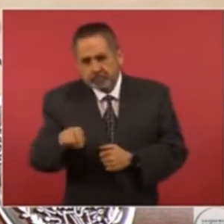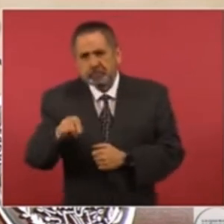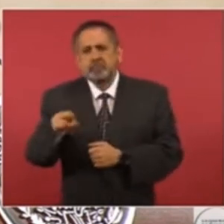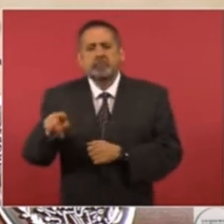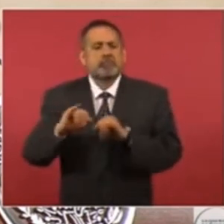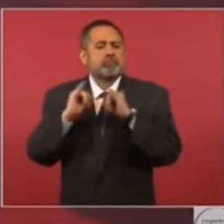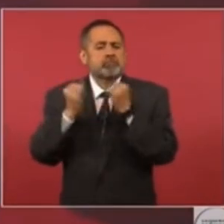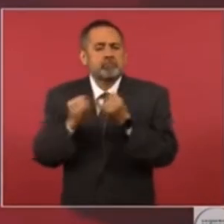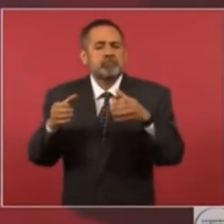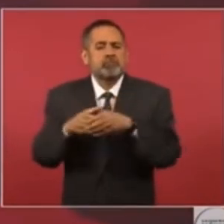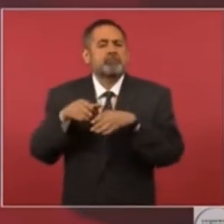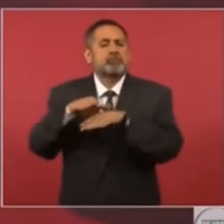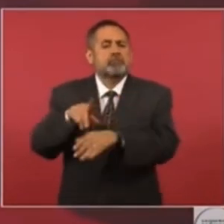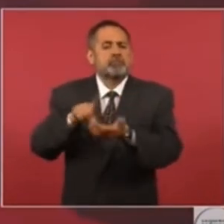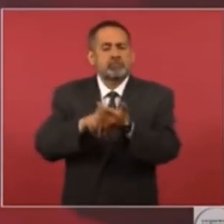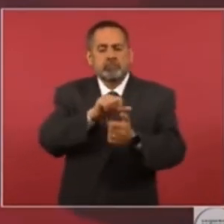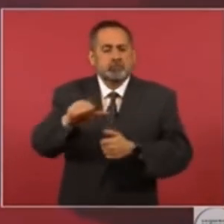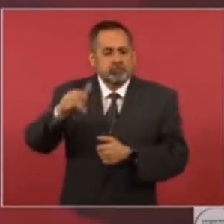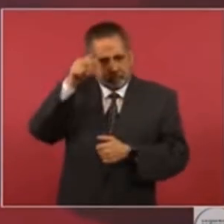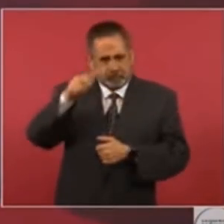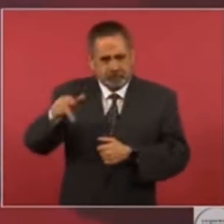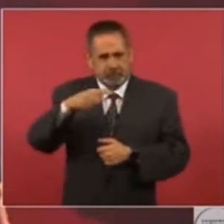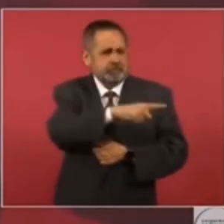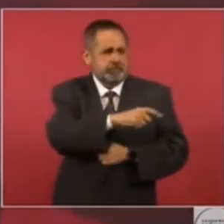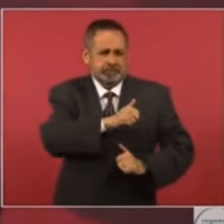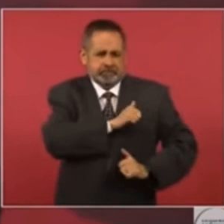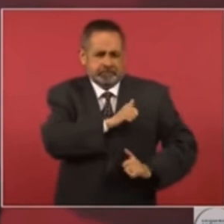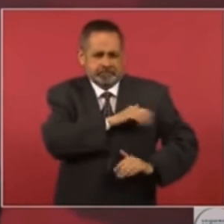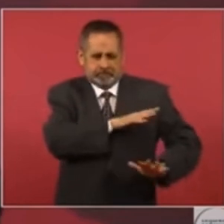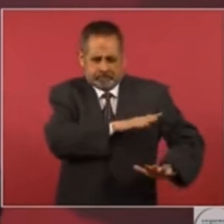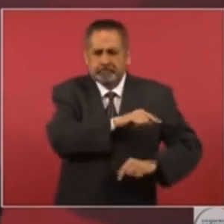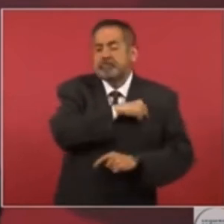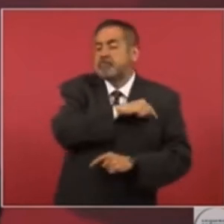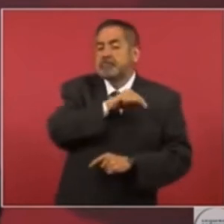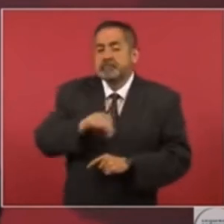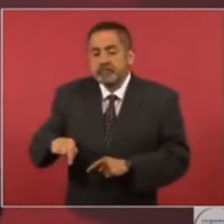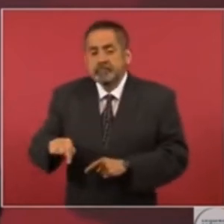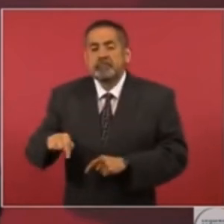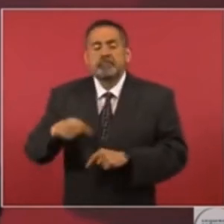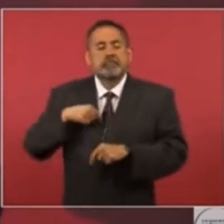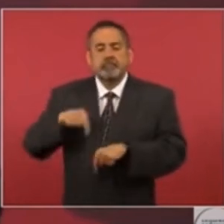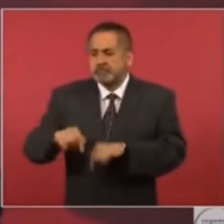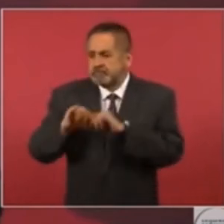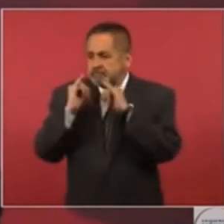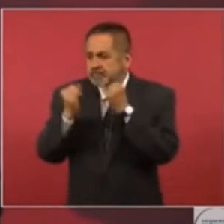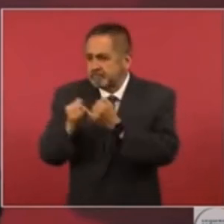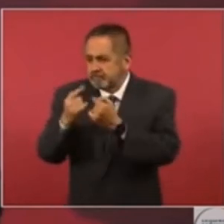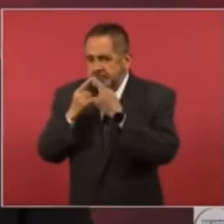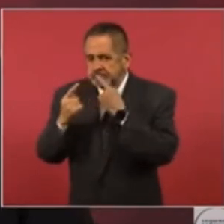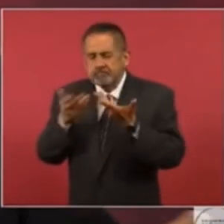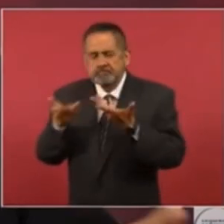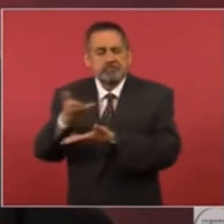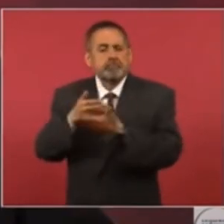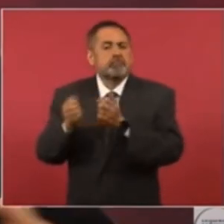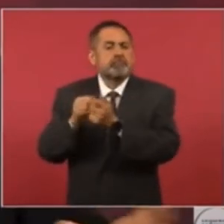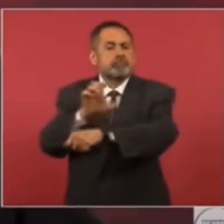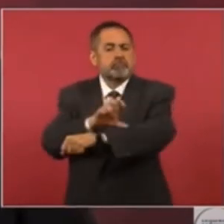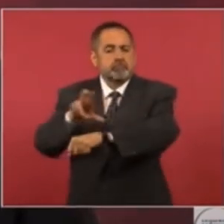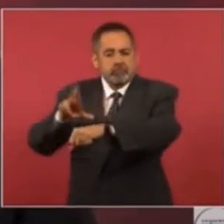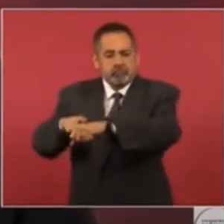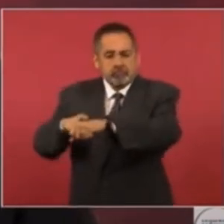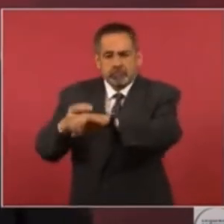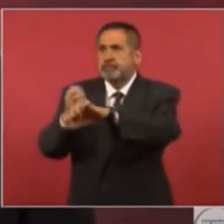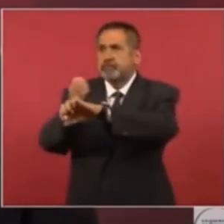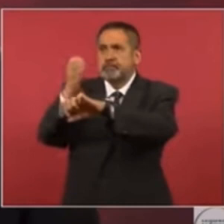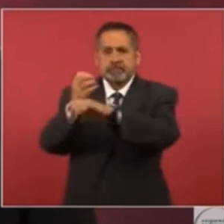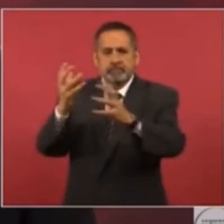de los cadetes del colegio militar, para ver con los coordinadores estatales,